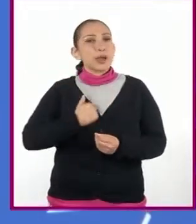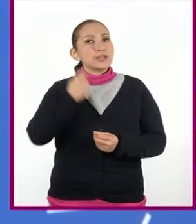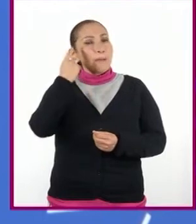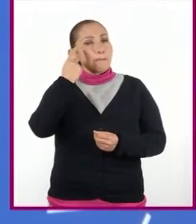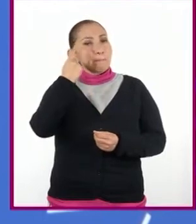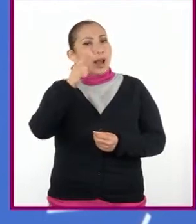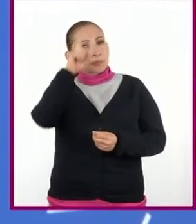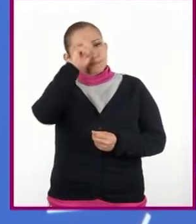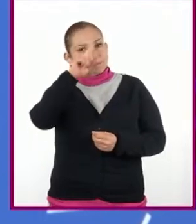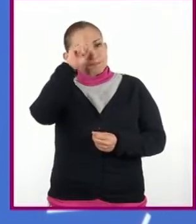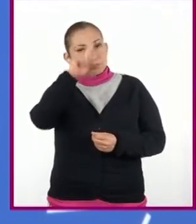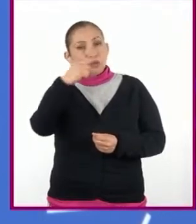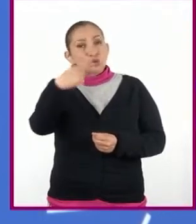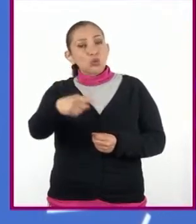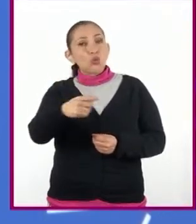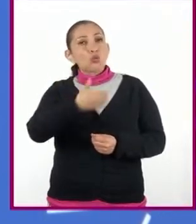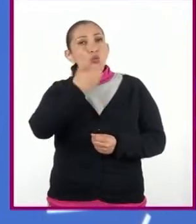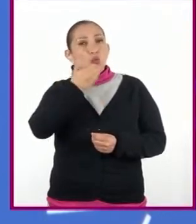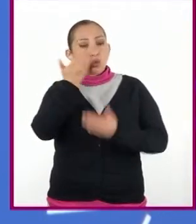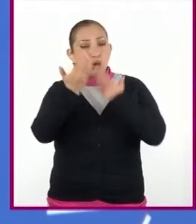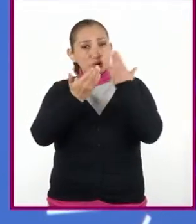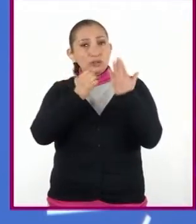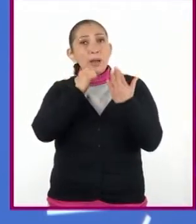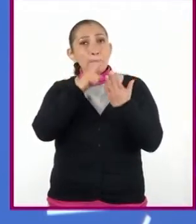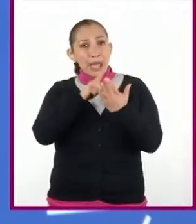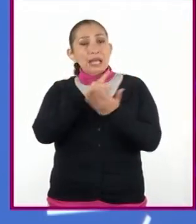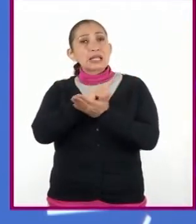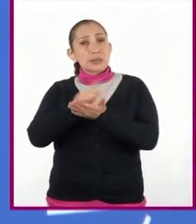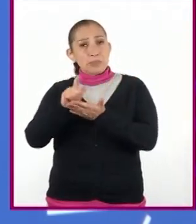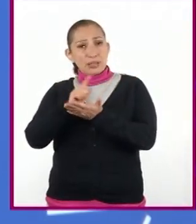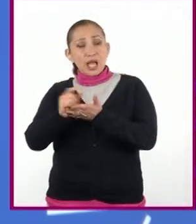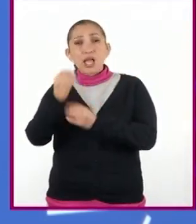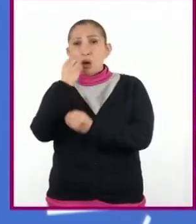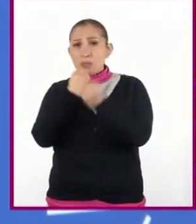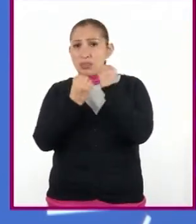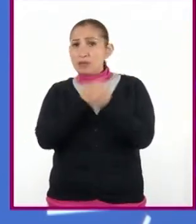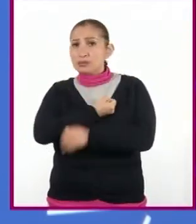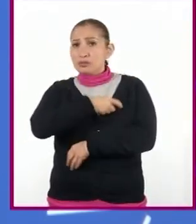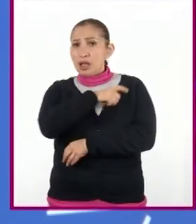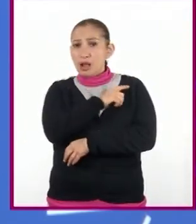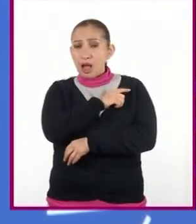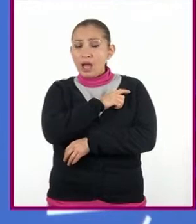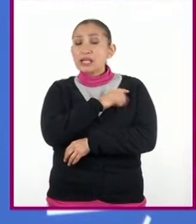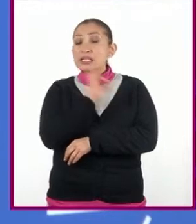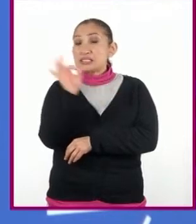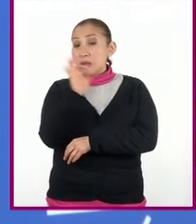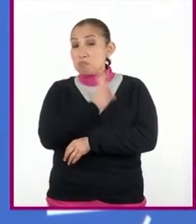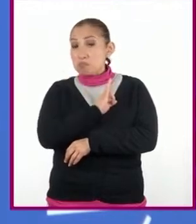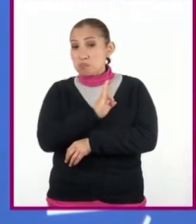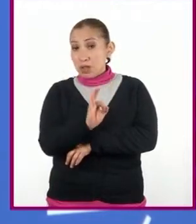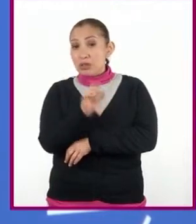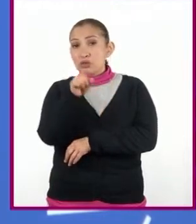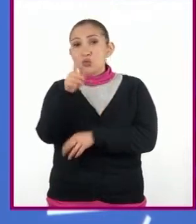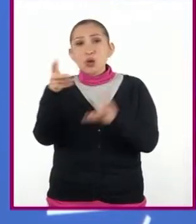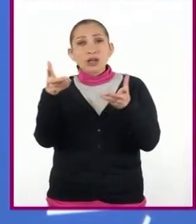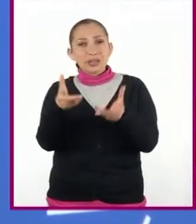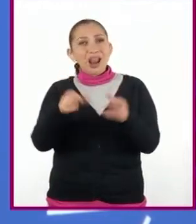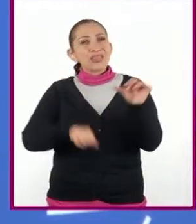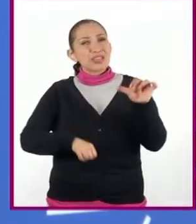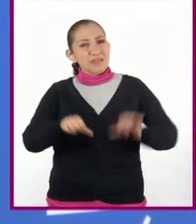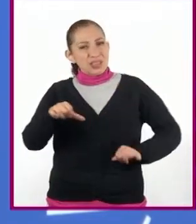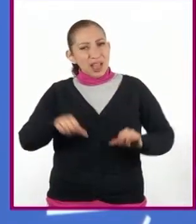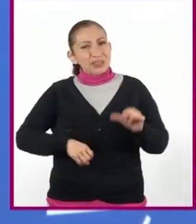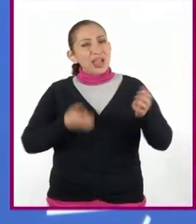recomendarles que a sus hábitos de estudio suben buenos hábitos de higiene y alimentación y que dentro de lo posible procuren realizar actividad